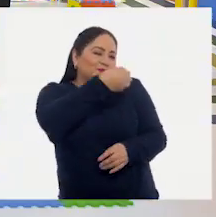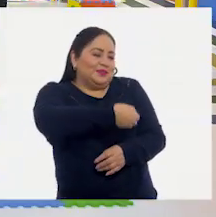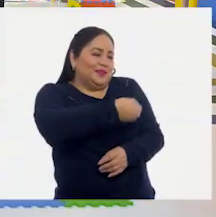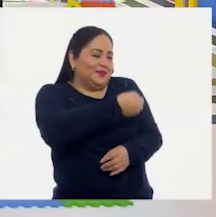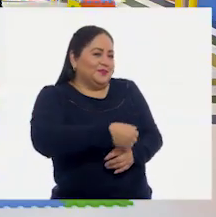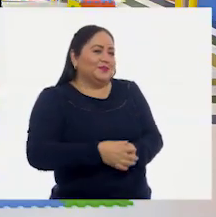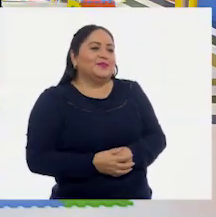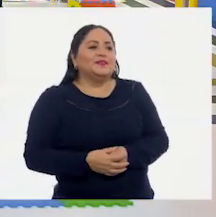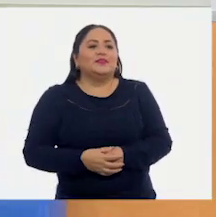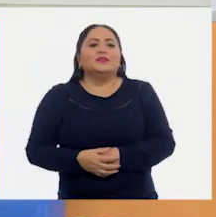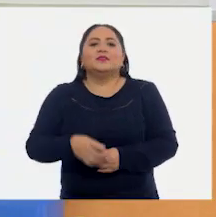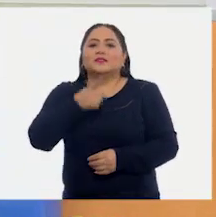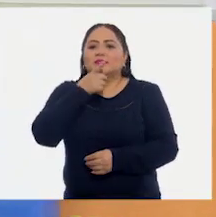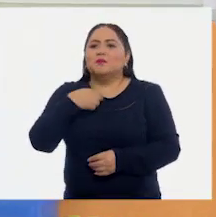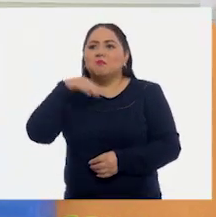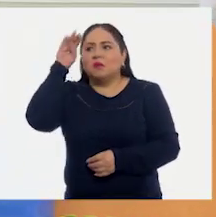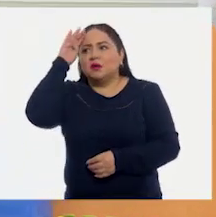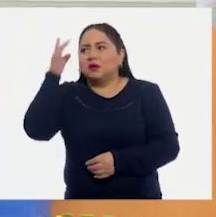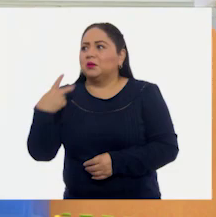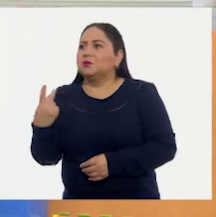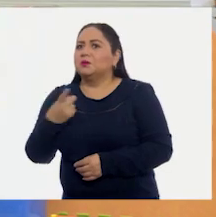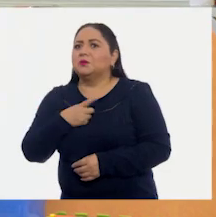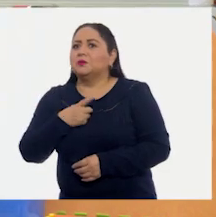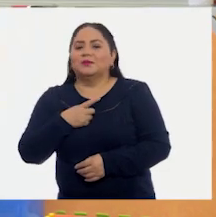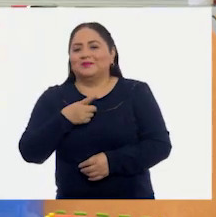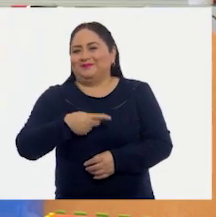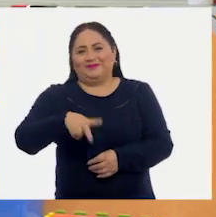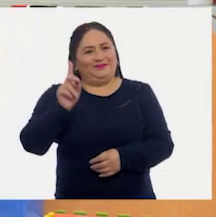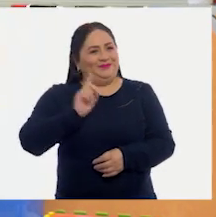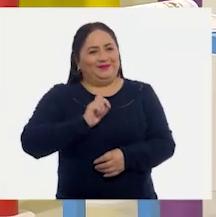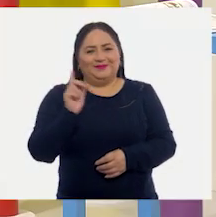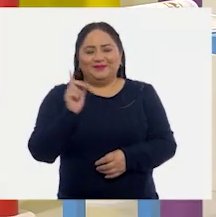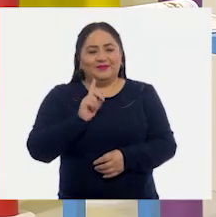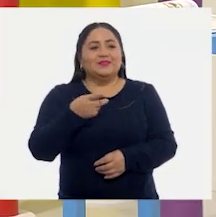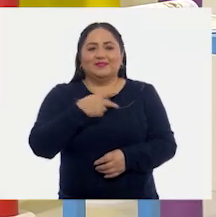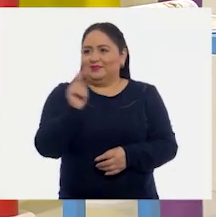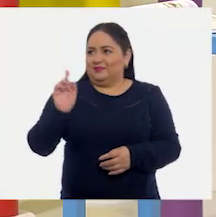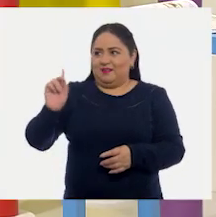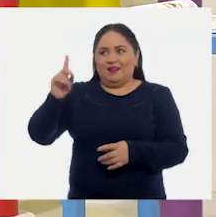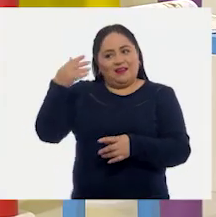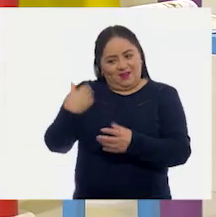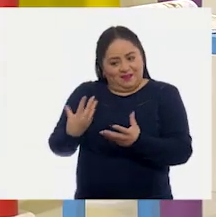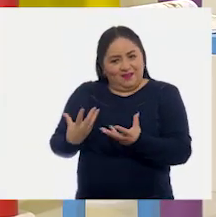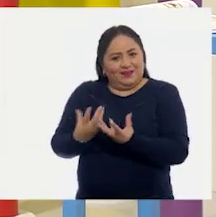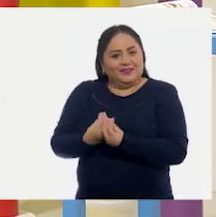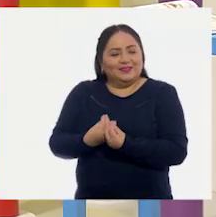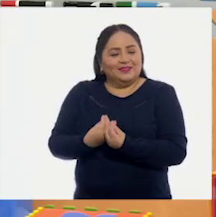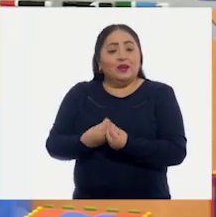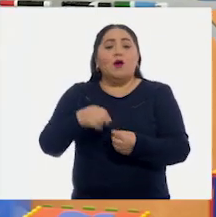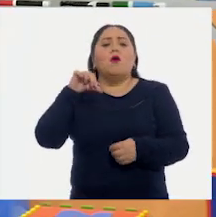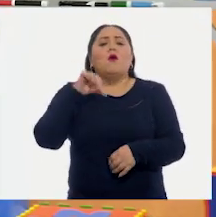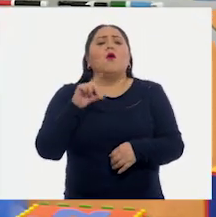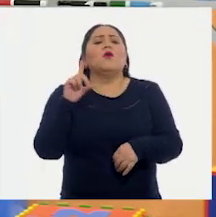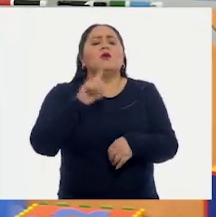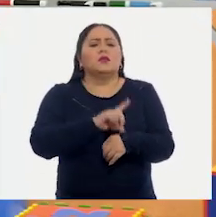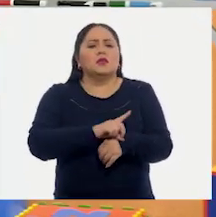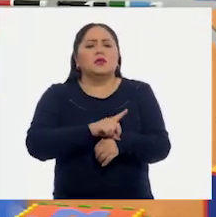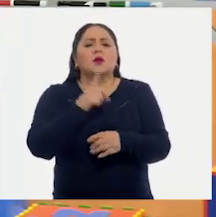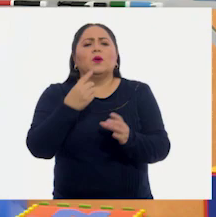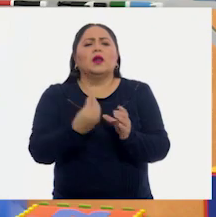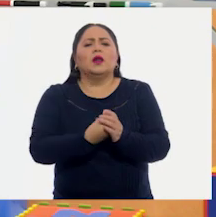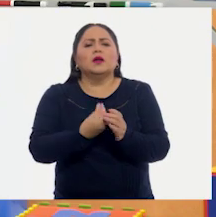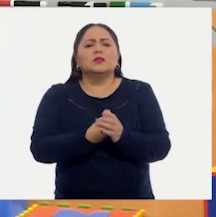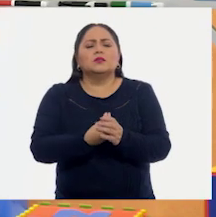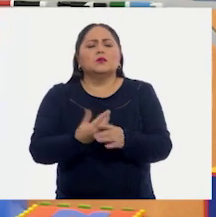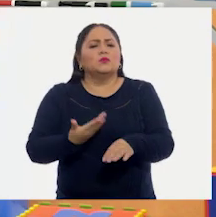corazón! Creíamos que íbamos a estar solitos, ¿verdad? ¡Pero no! ¡Aquí estamos! ¡Excelente! El día de hoy tenemos una clase